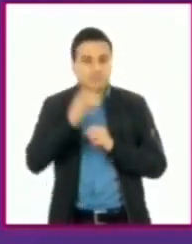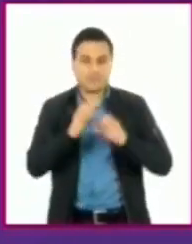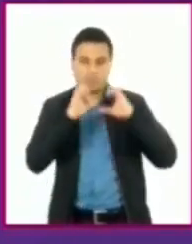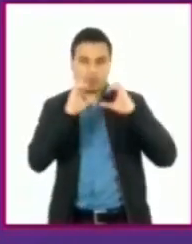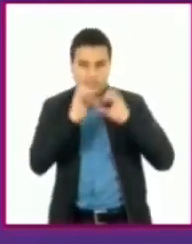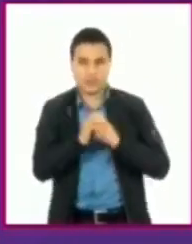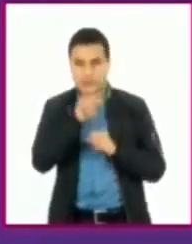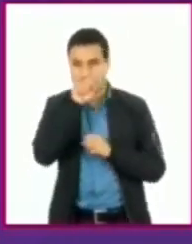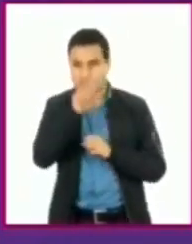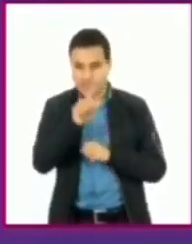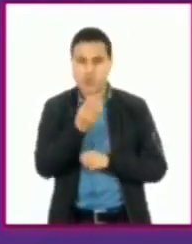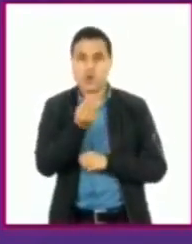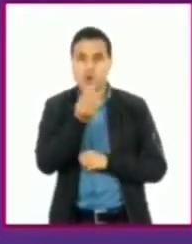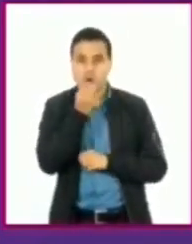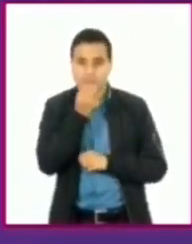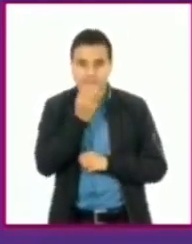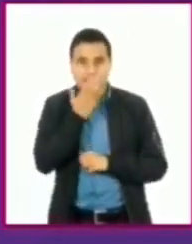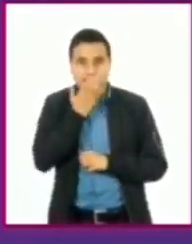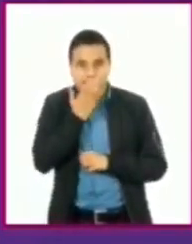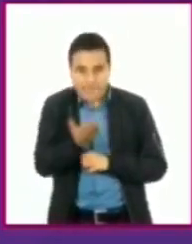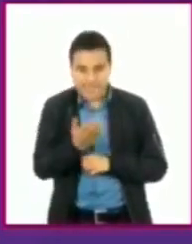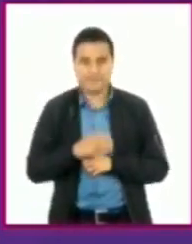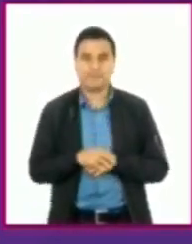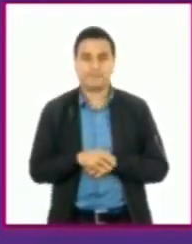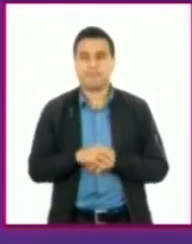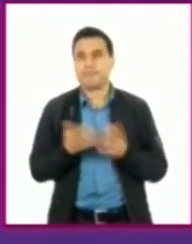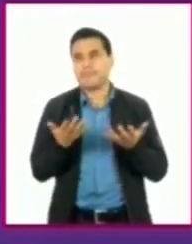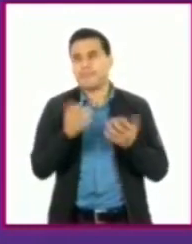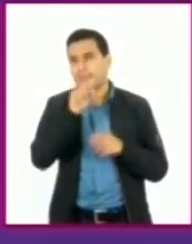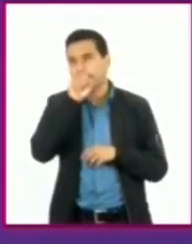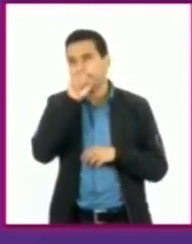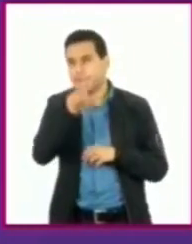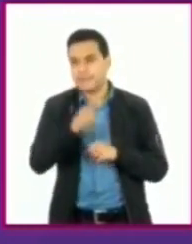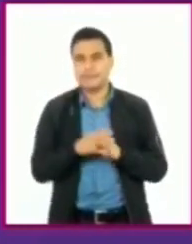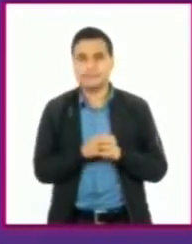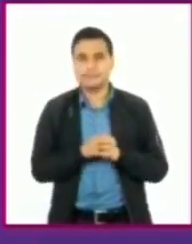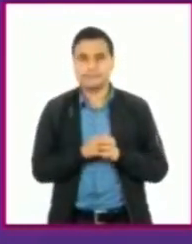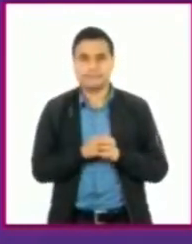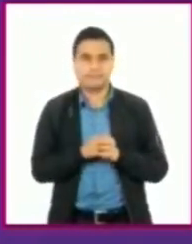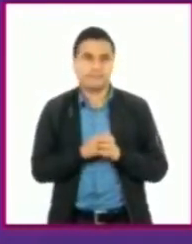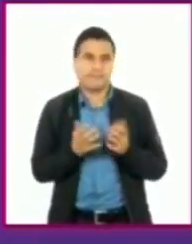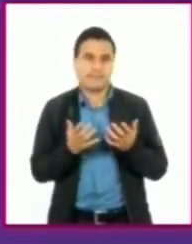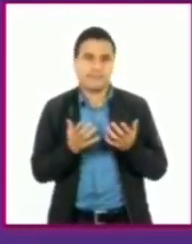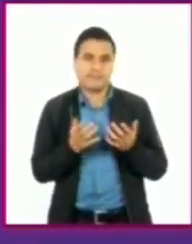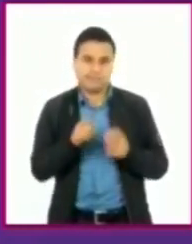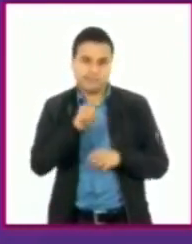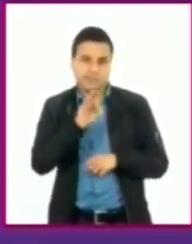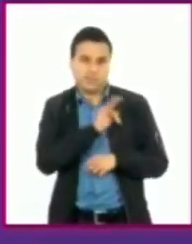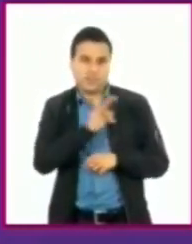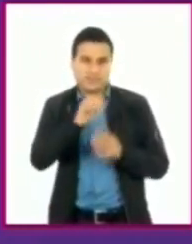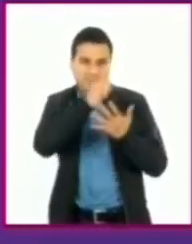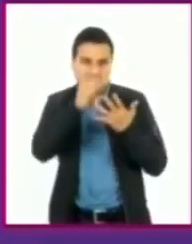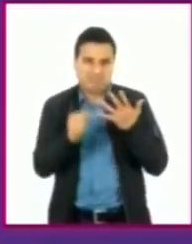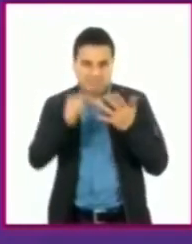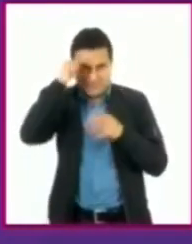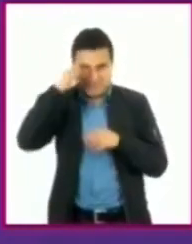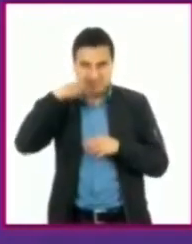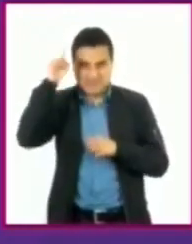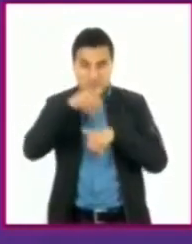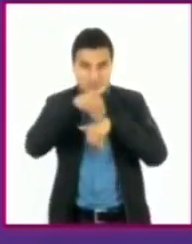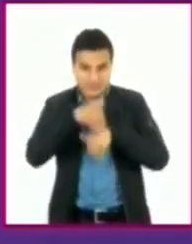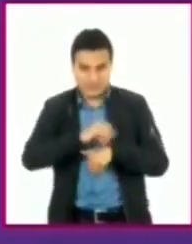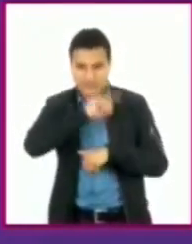a no tener tantos cuadros o recurrentes de gripa, que sería lo más sencillo que pudiéramos hacer para evitar este tipo de problemas.